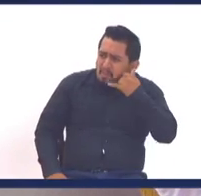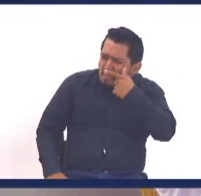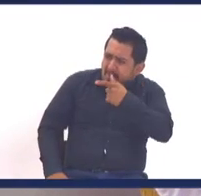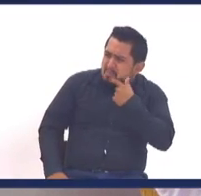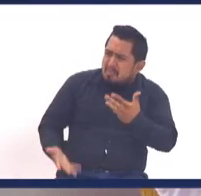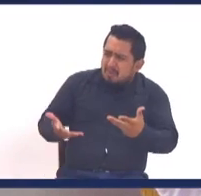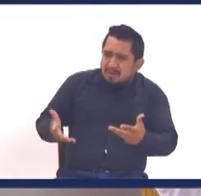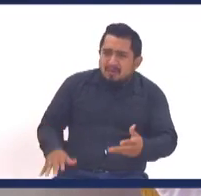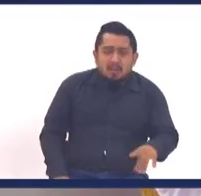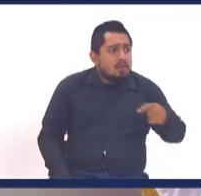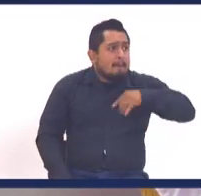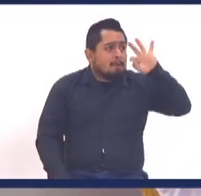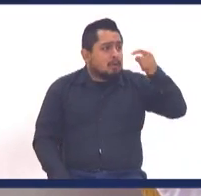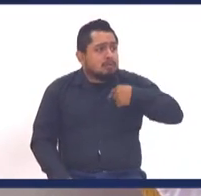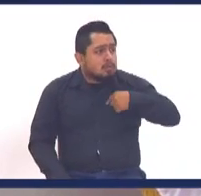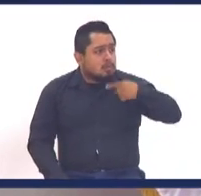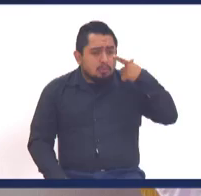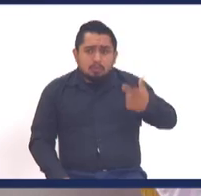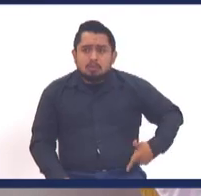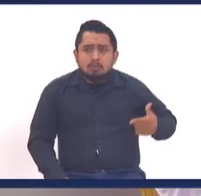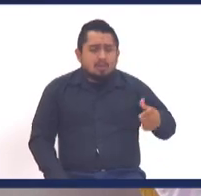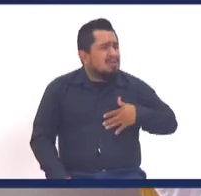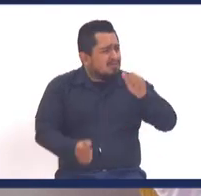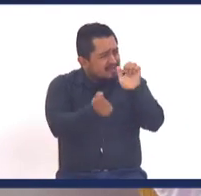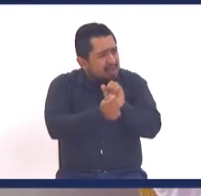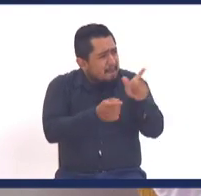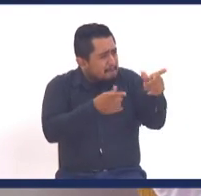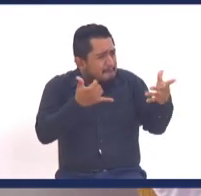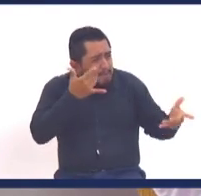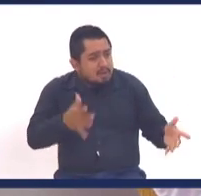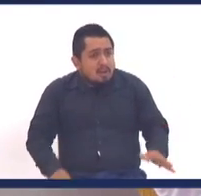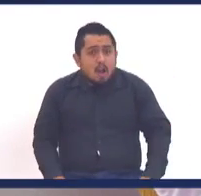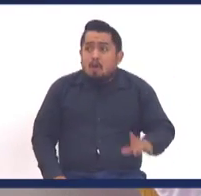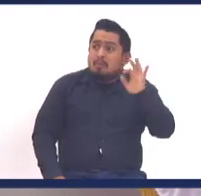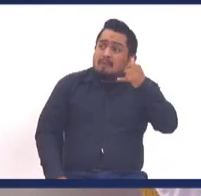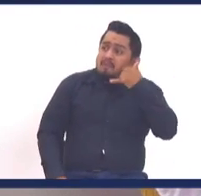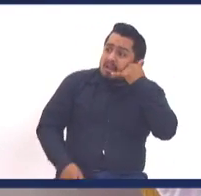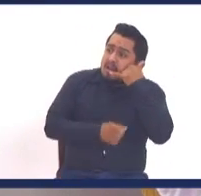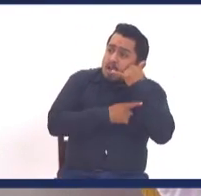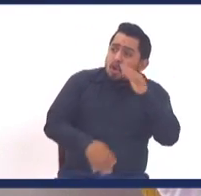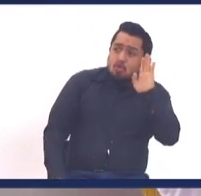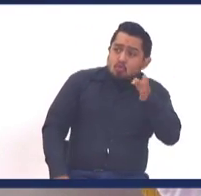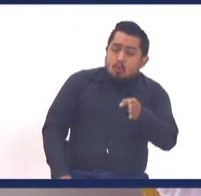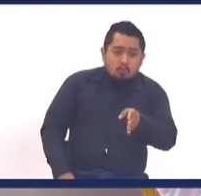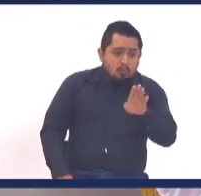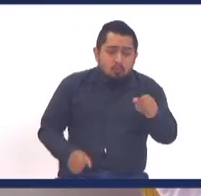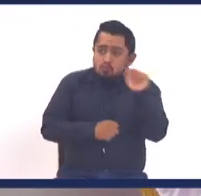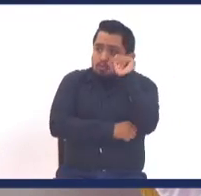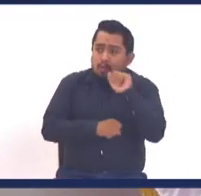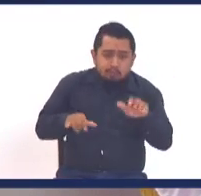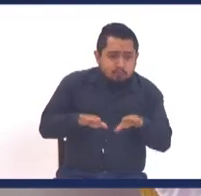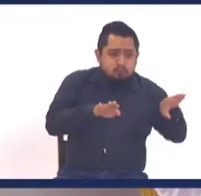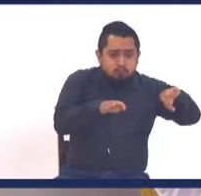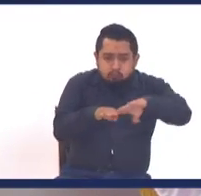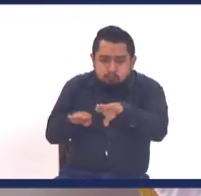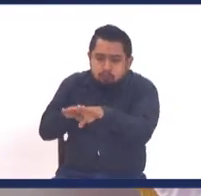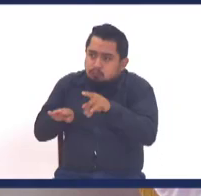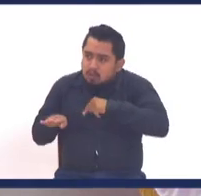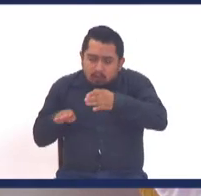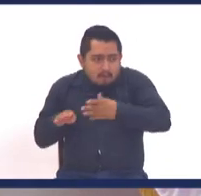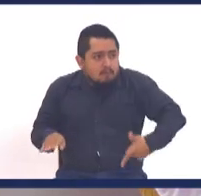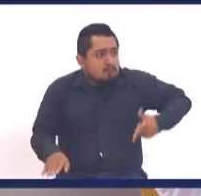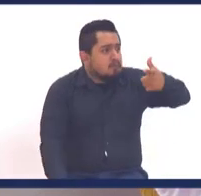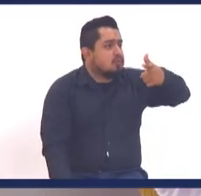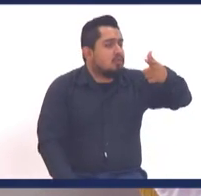amenazando de muerte? No, pastor, si es que no amenazan nadie. Entonces, ¿por qué te detuvieron? Porque fíjese que un carro me sacó de la carretera y entonces como no había que hacer y se quería ir,